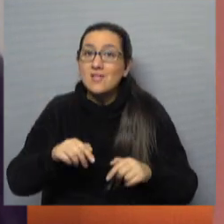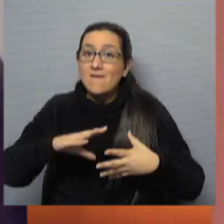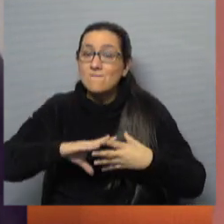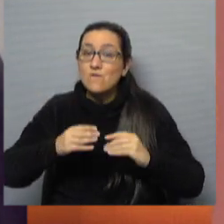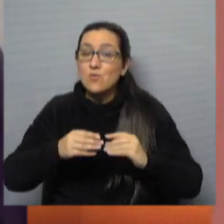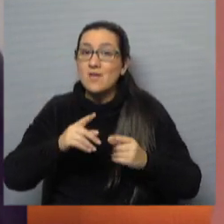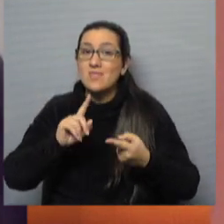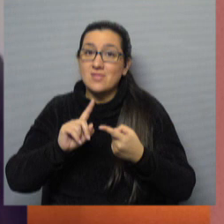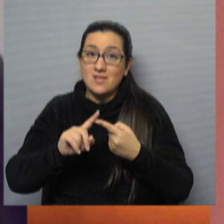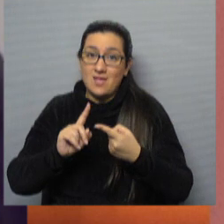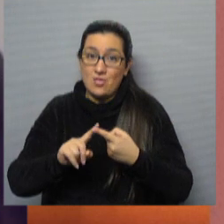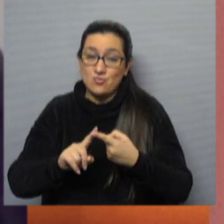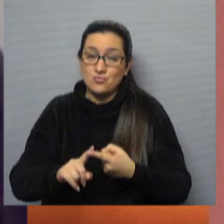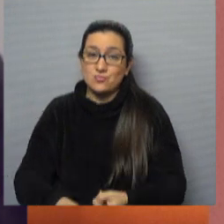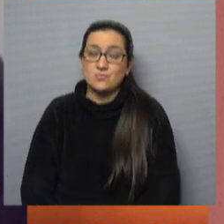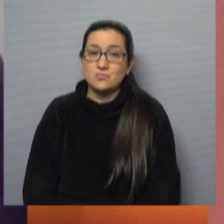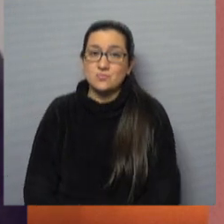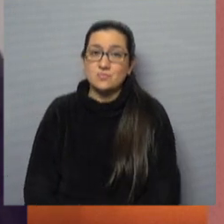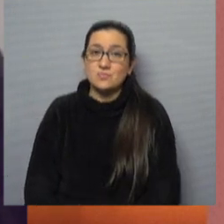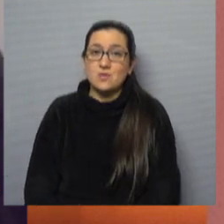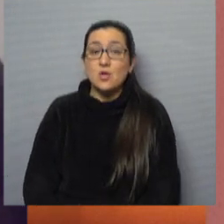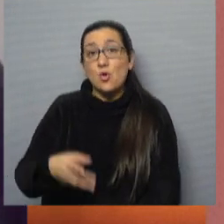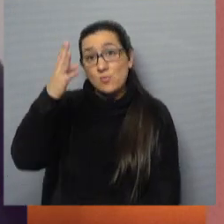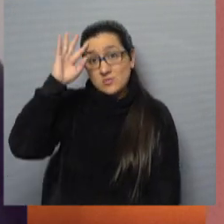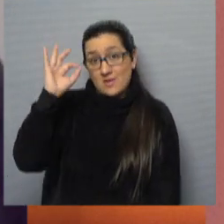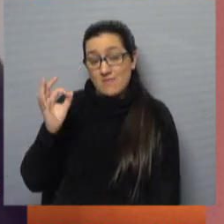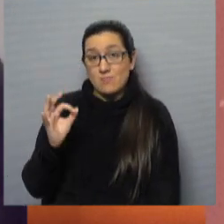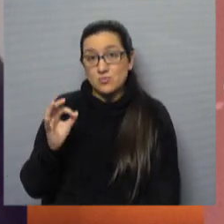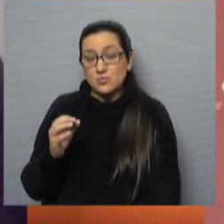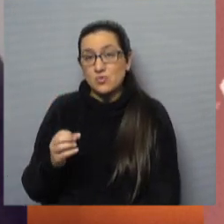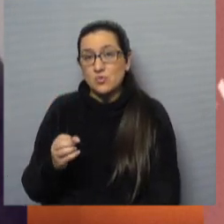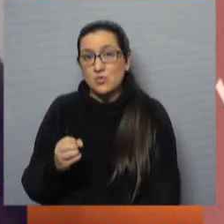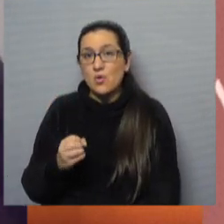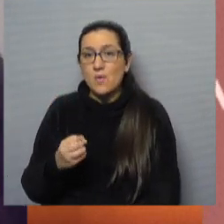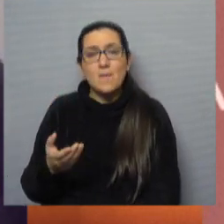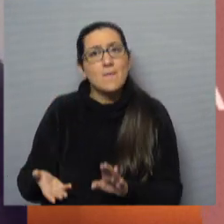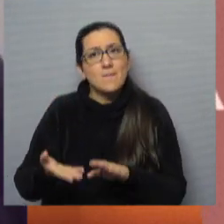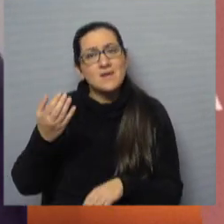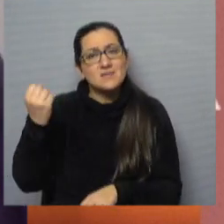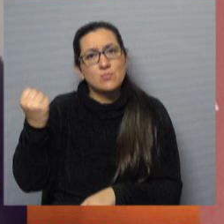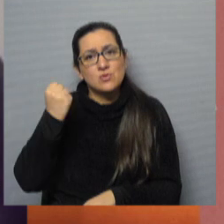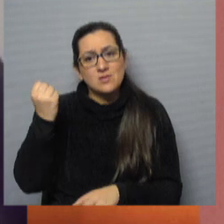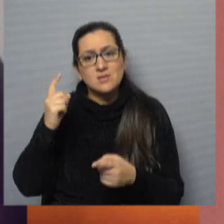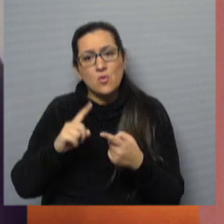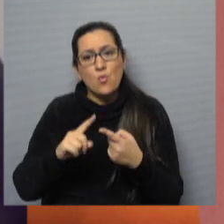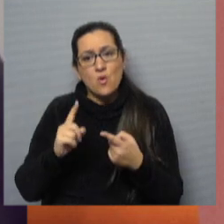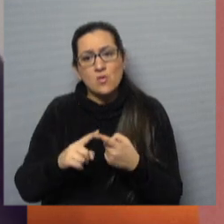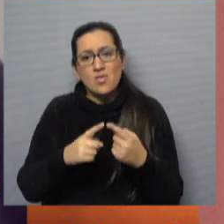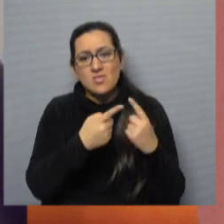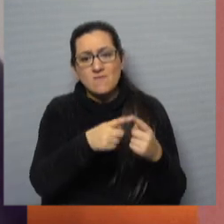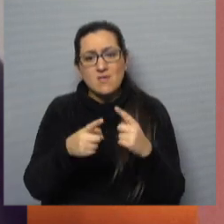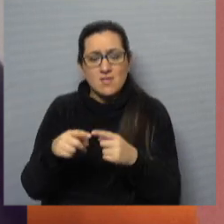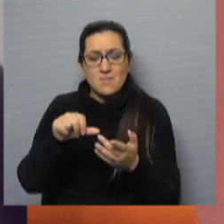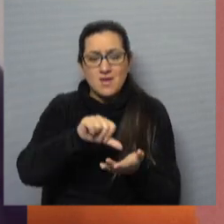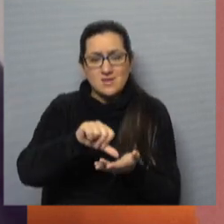de tratados. Como sabemos, los grandes acuerdos multilaterales de